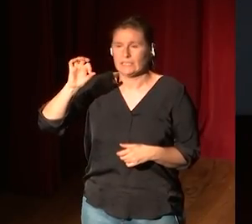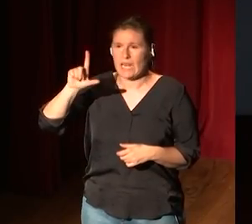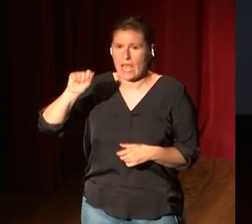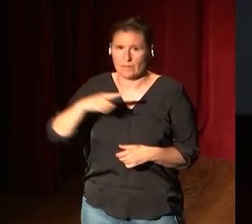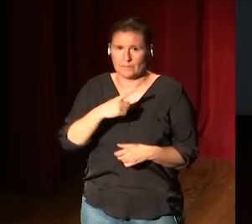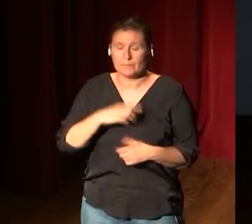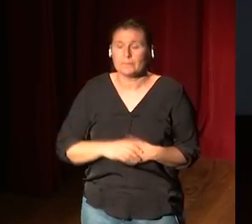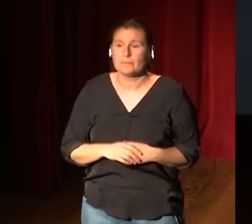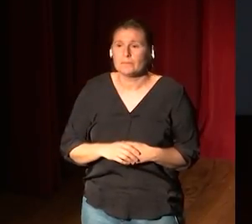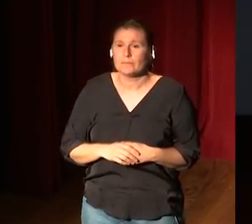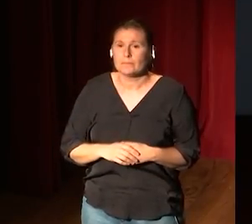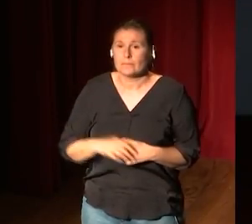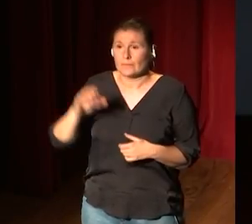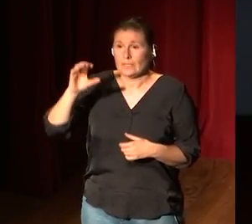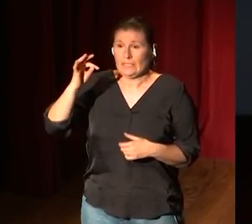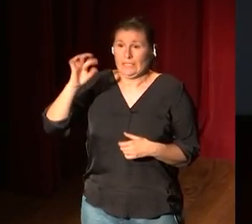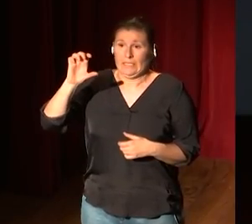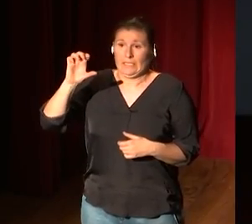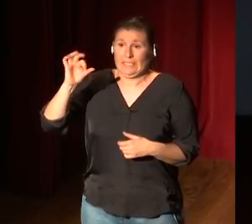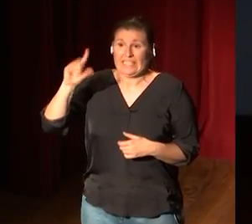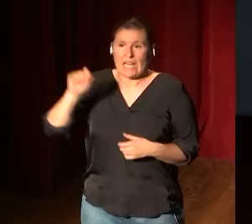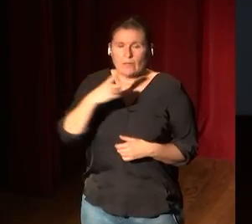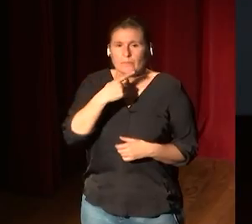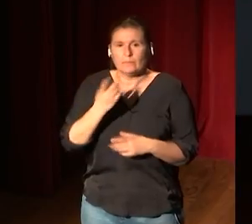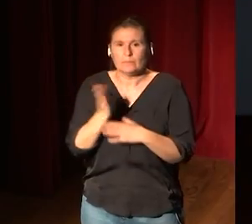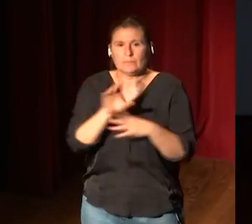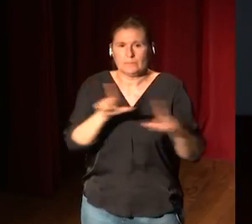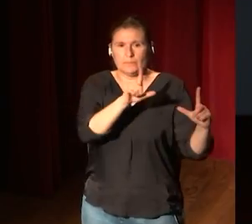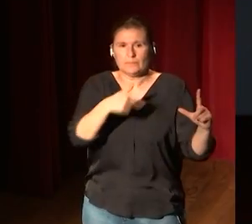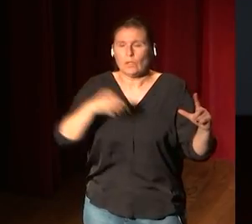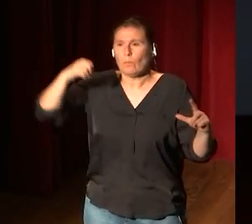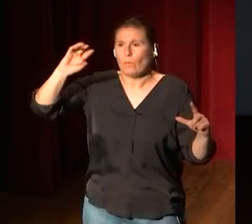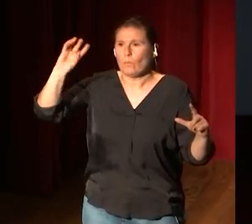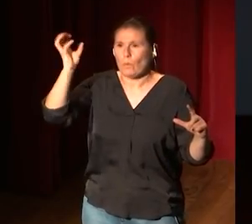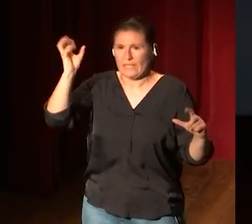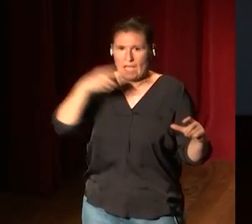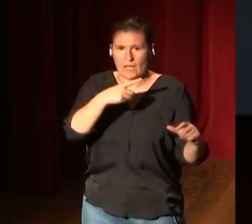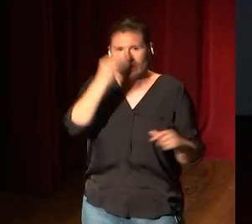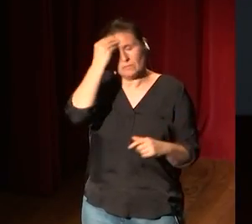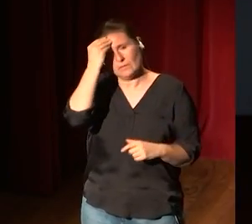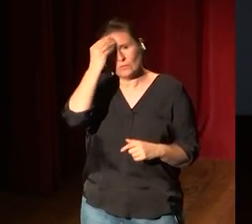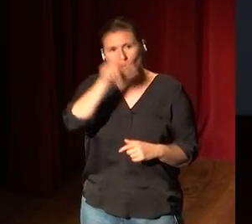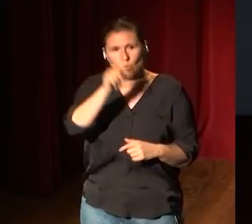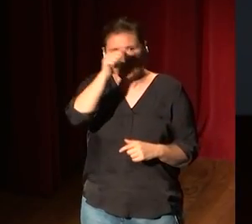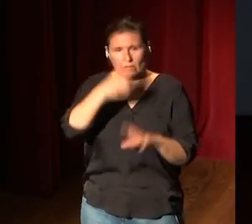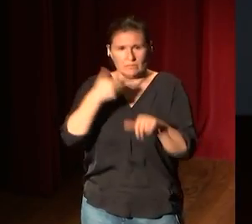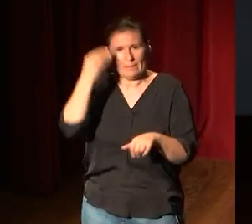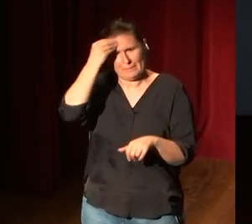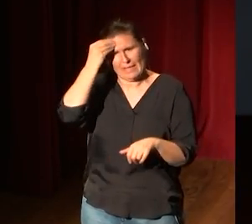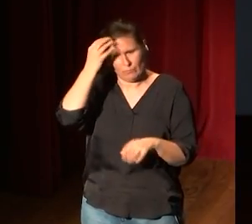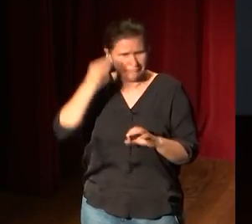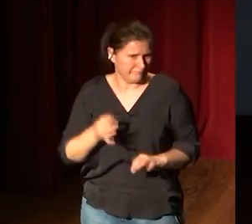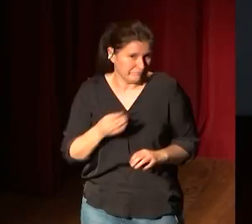y Nikolas Tesla lo quiero poner aquí y lo pongo porque primero porque lleva una bombilla que me da como que es un señor que pensó ¿vale?